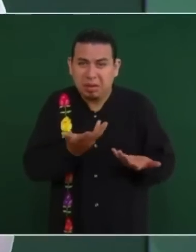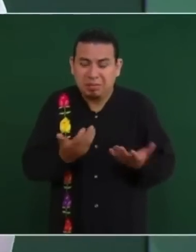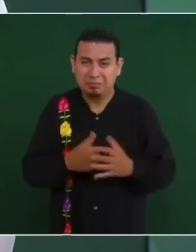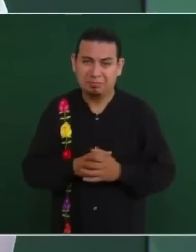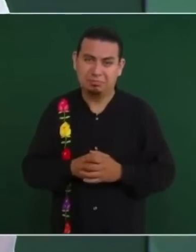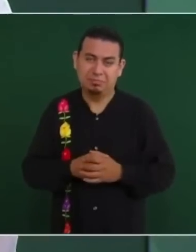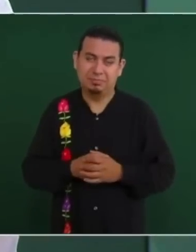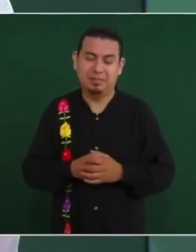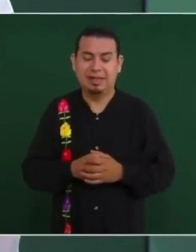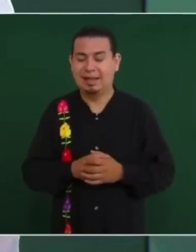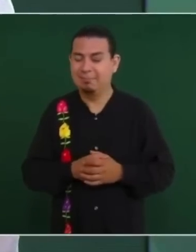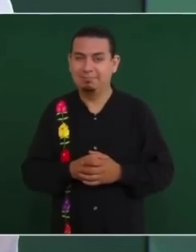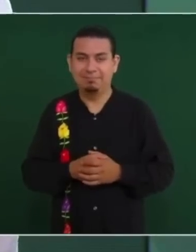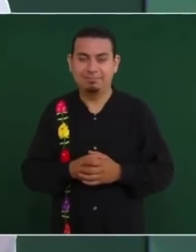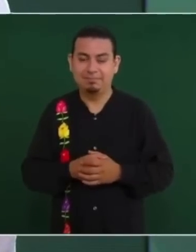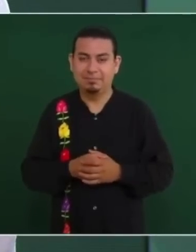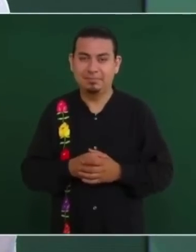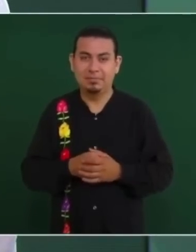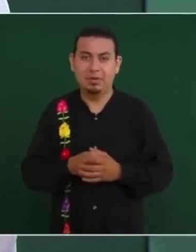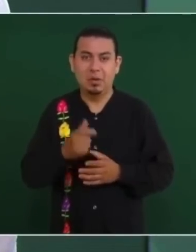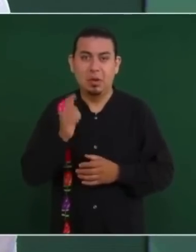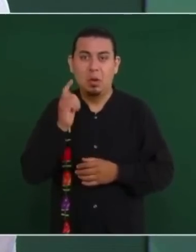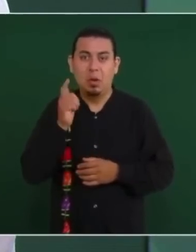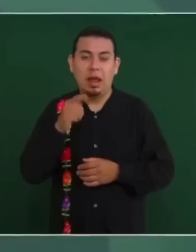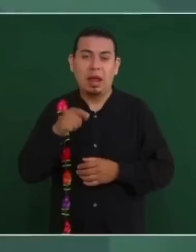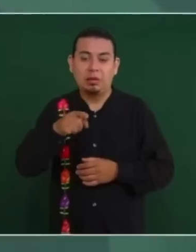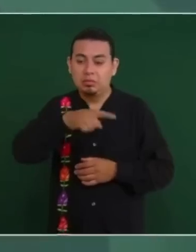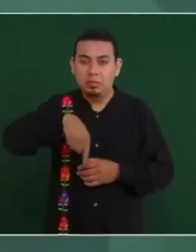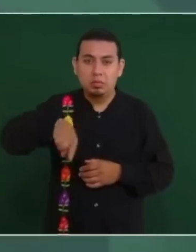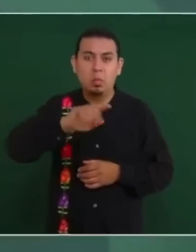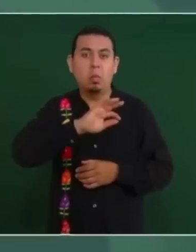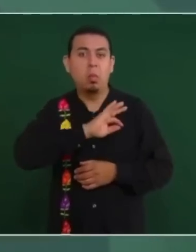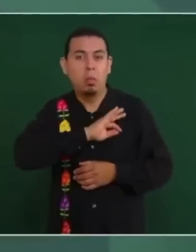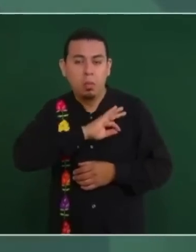tengamos la posibilidad